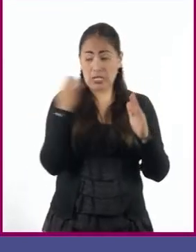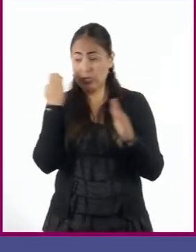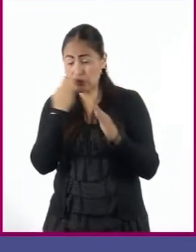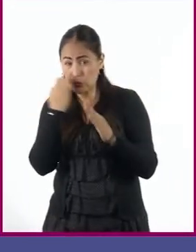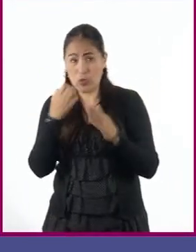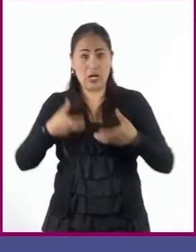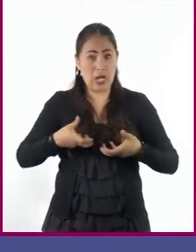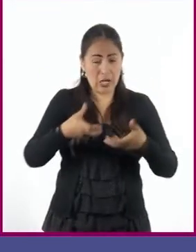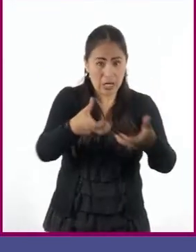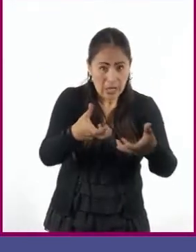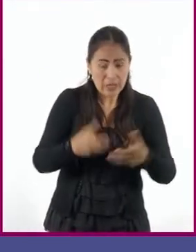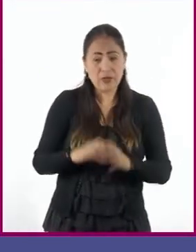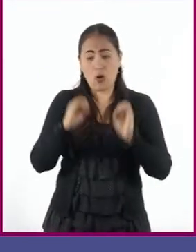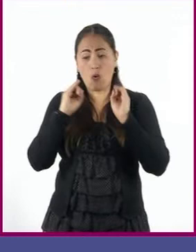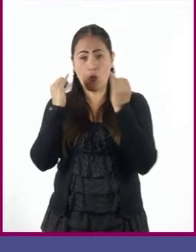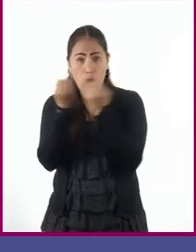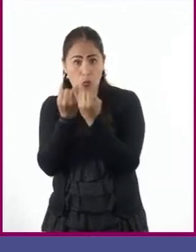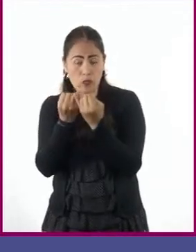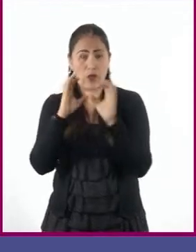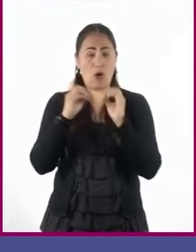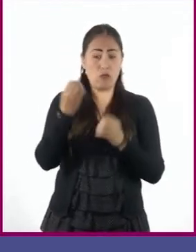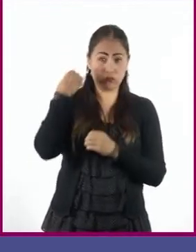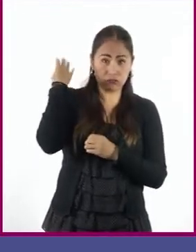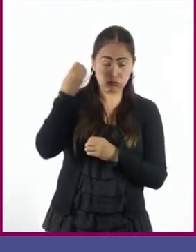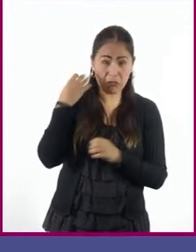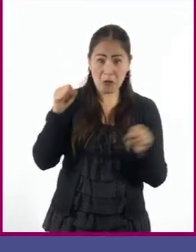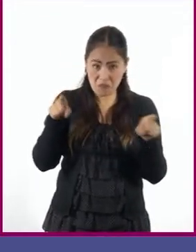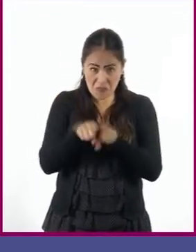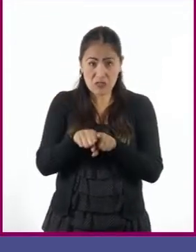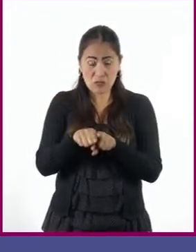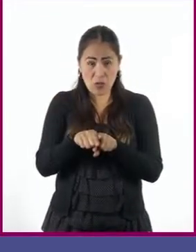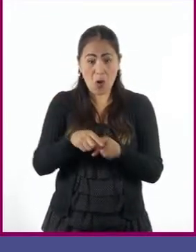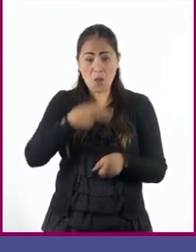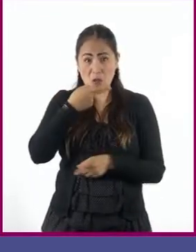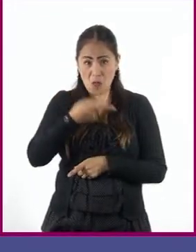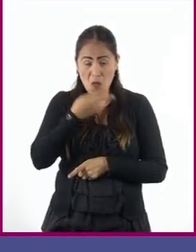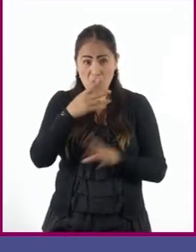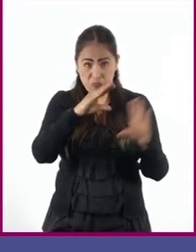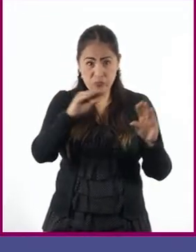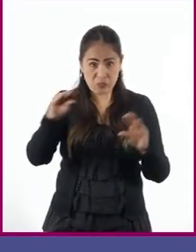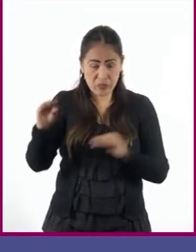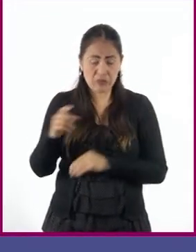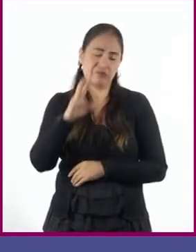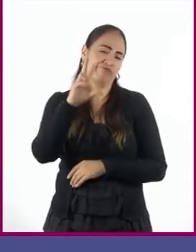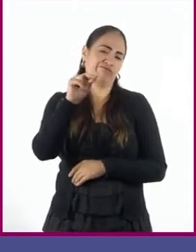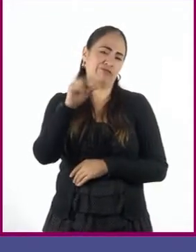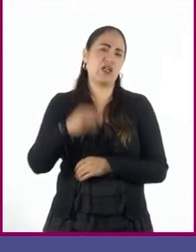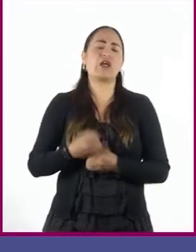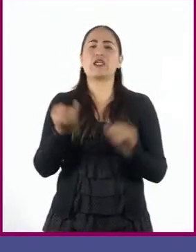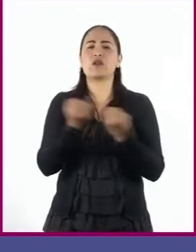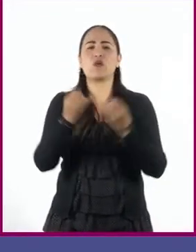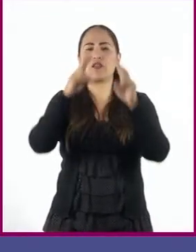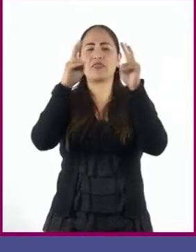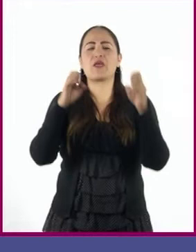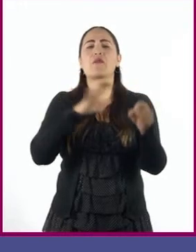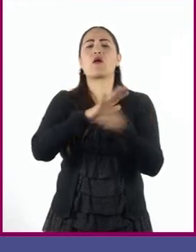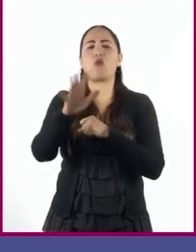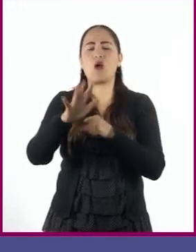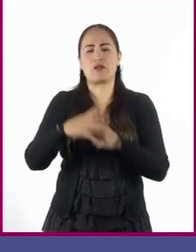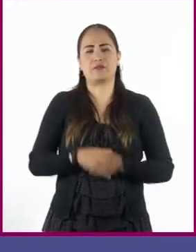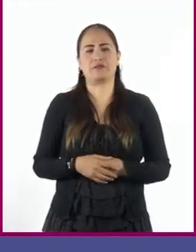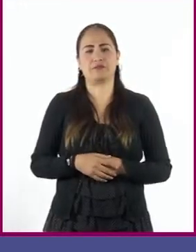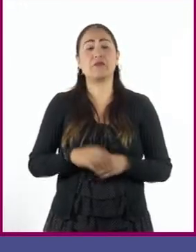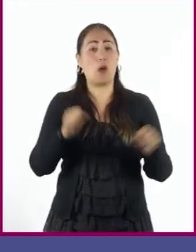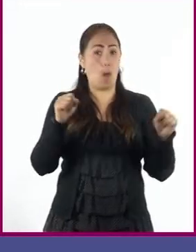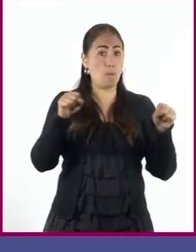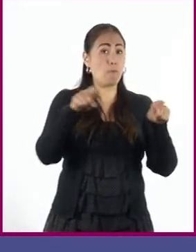en la calle o en una junta o en una conferencia. El tema del cual hablamos también influye en el tipo de lenguaje. Tampoco es lo